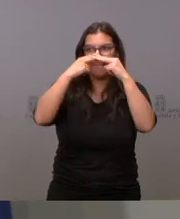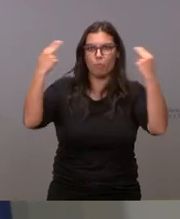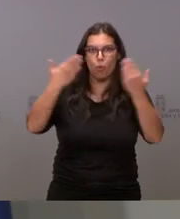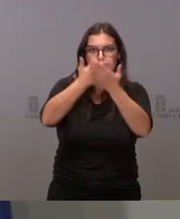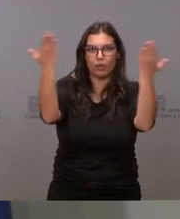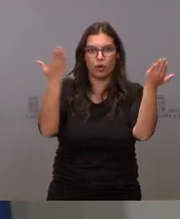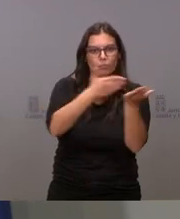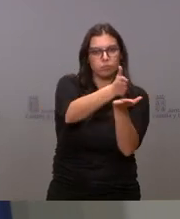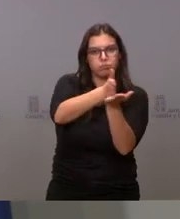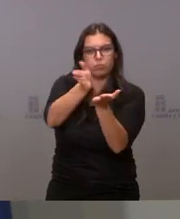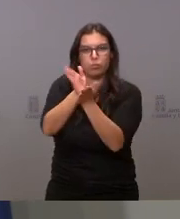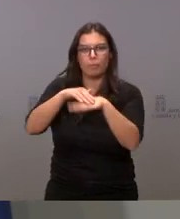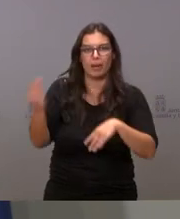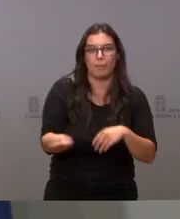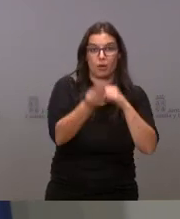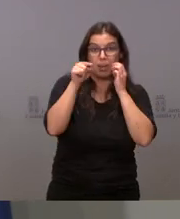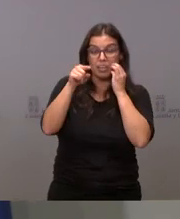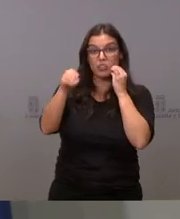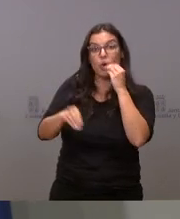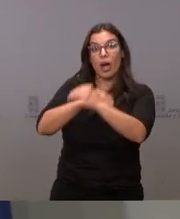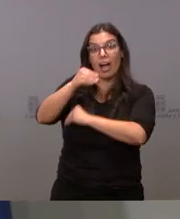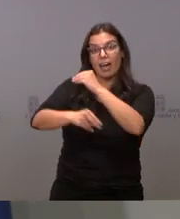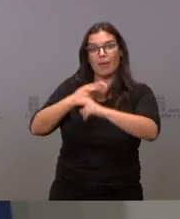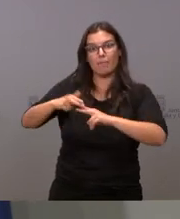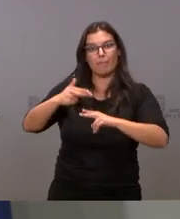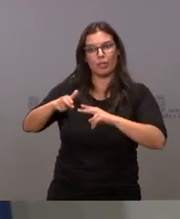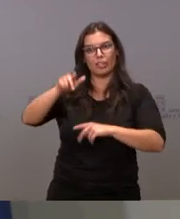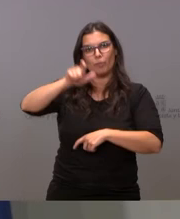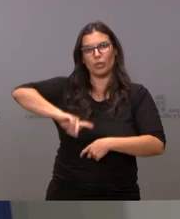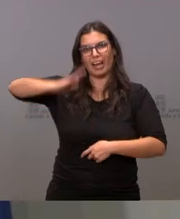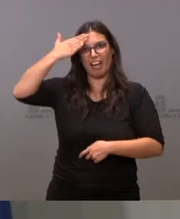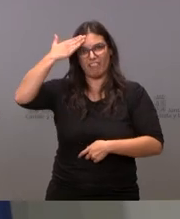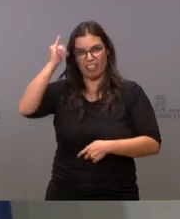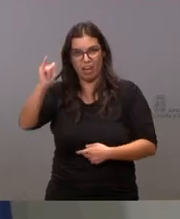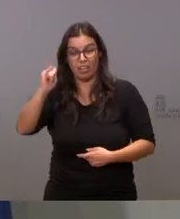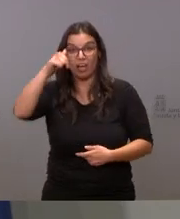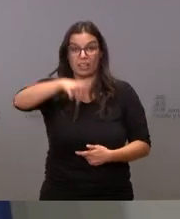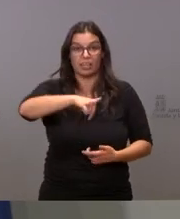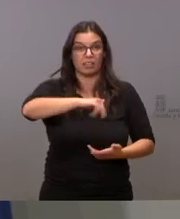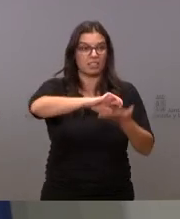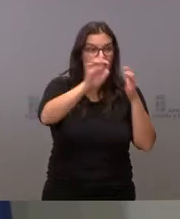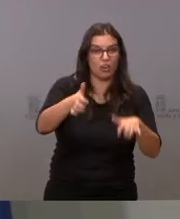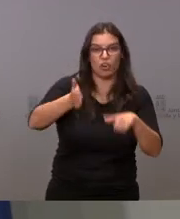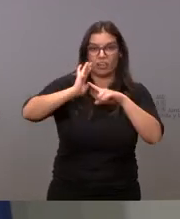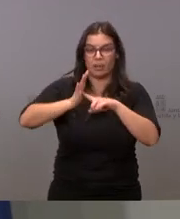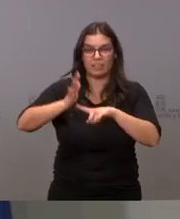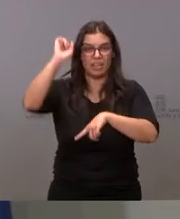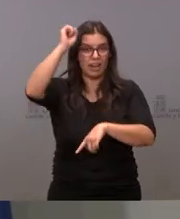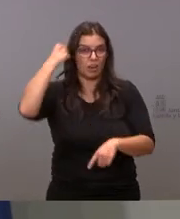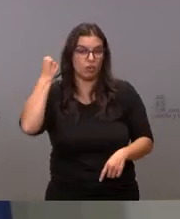las opciones de mejora eso hacen los políticos sensatos en Castilla y León en Castilla y la Mancha en Aragón